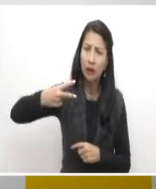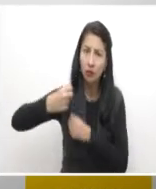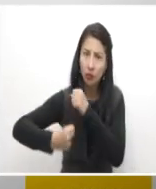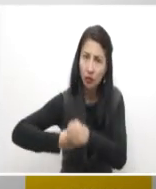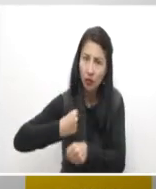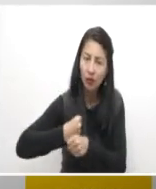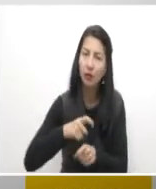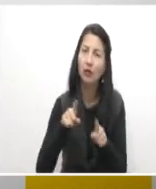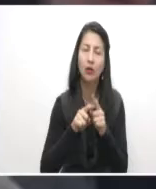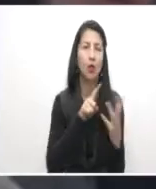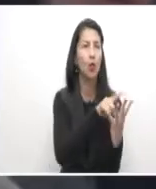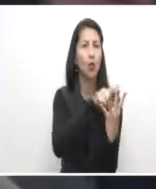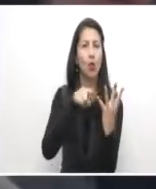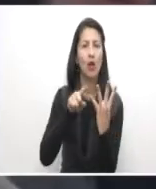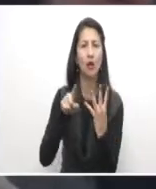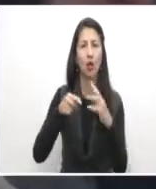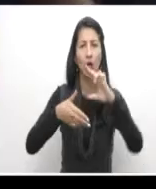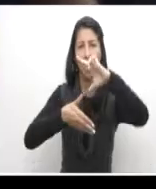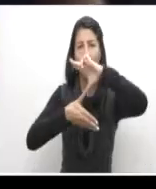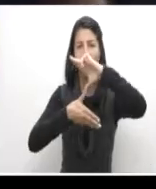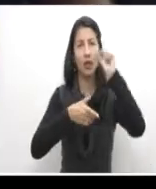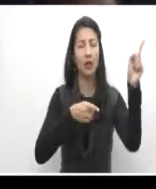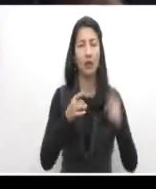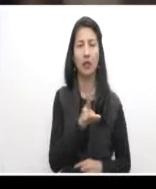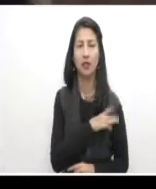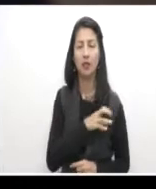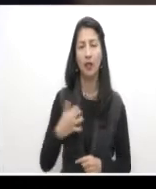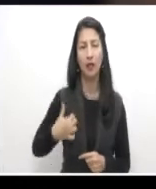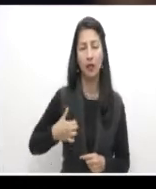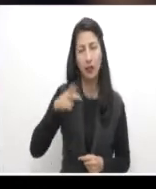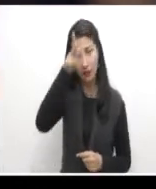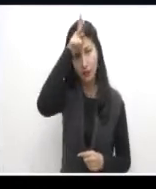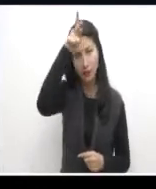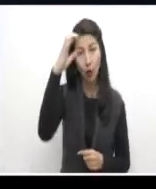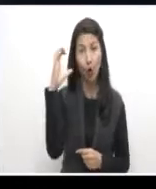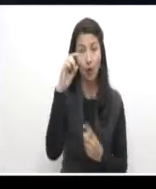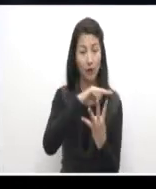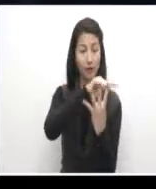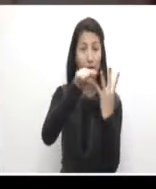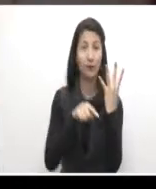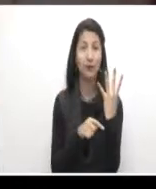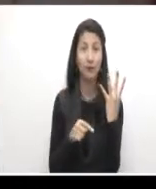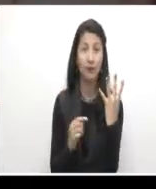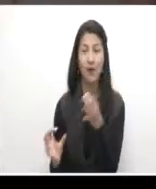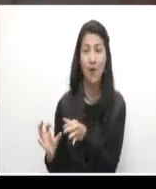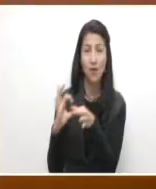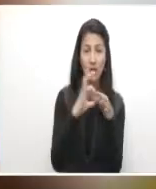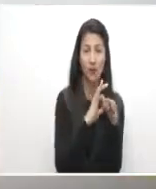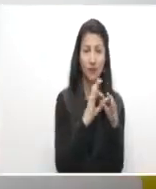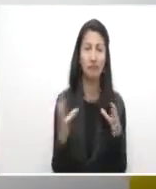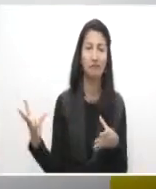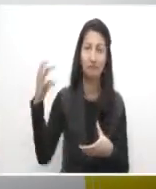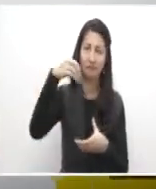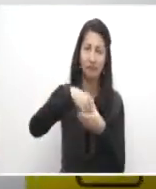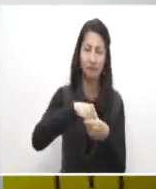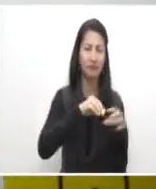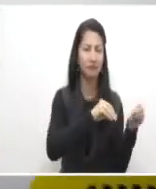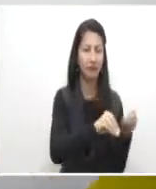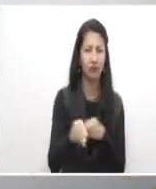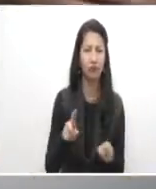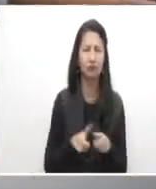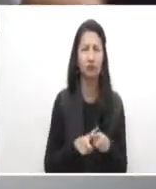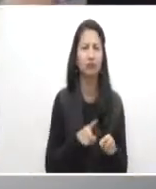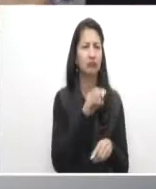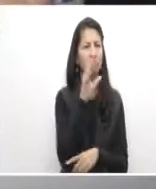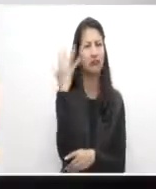simultánea con cuatro países latinoamericanos, Chile, Argentina, Perú y Colombia. Y ofreció para el caso de nuestro país 144